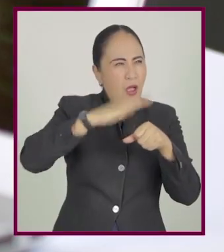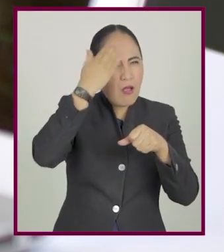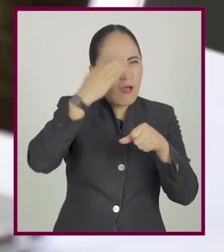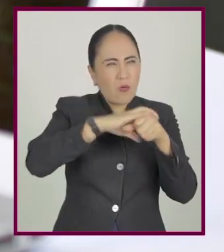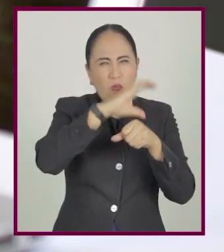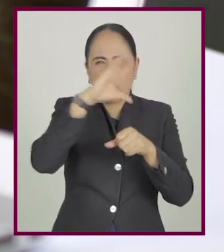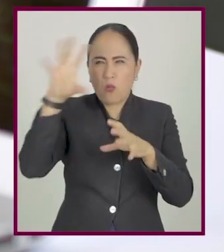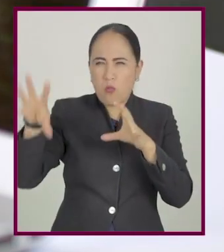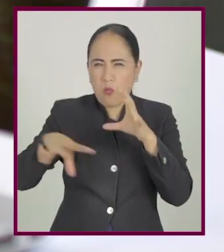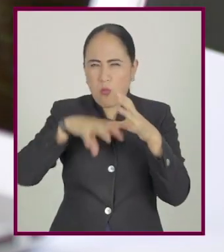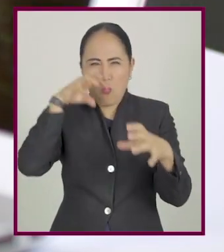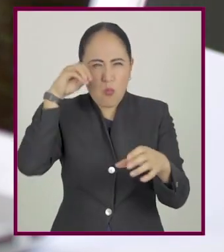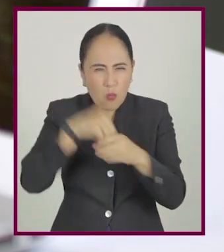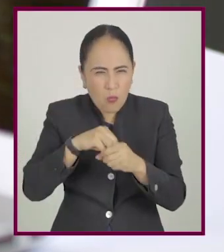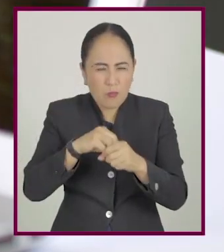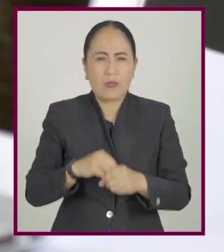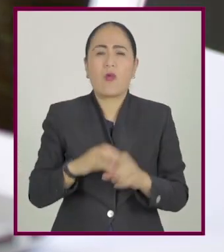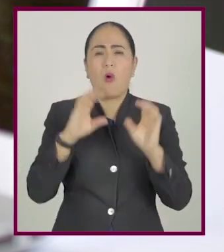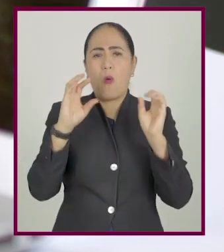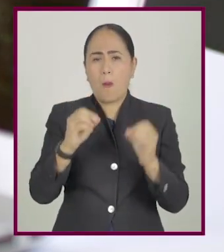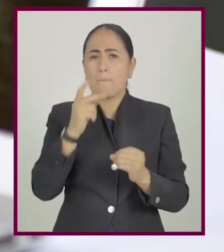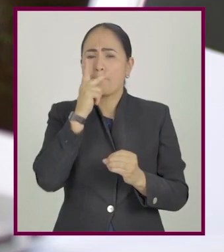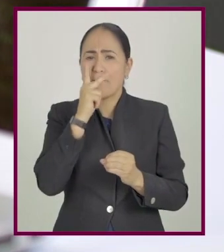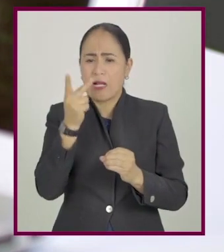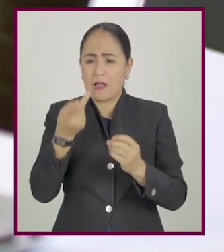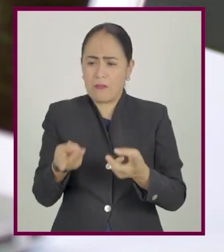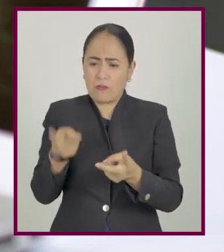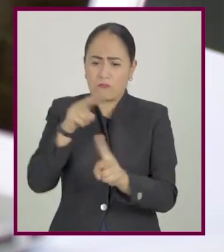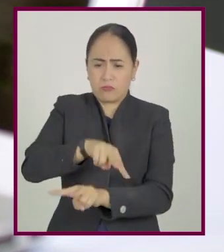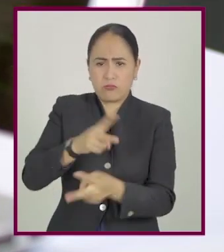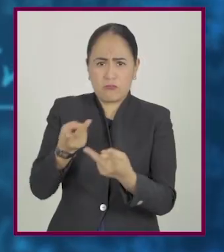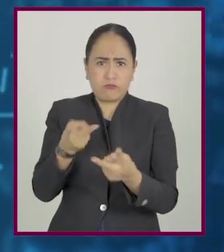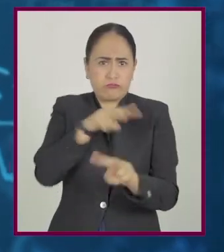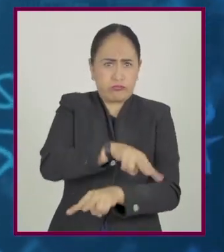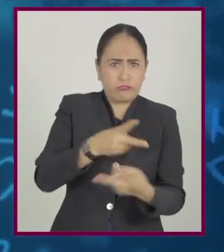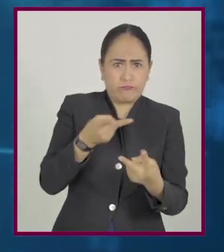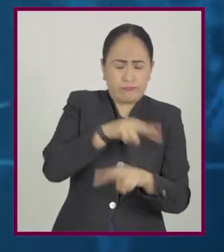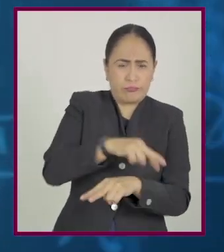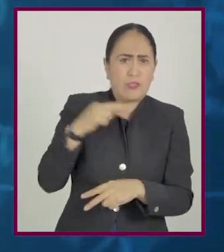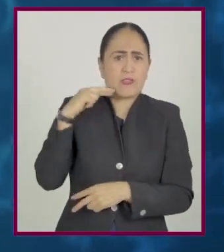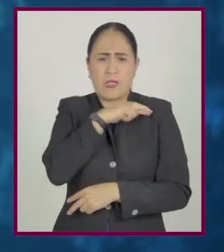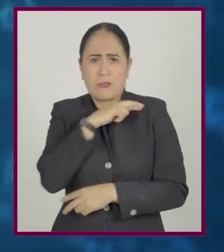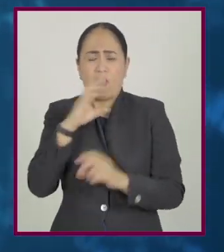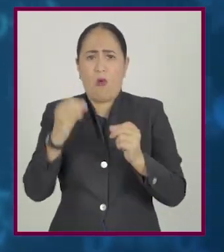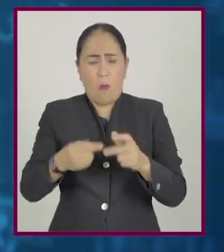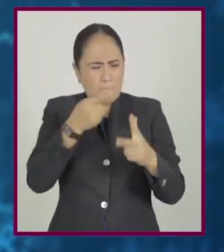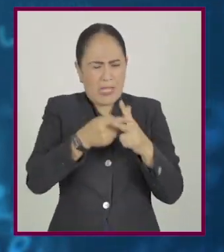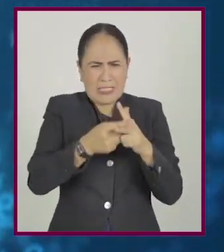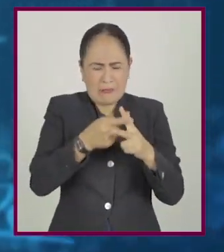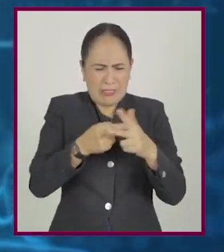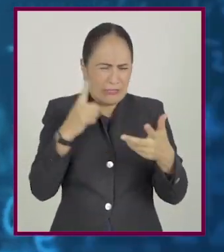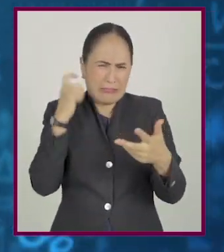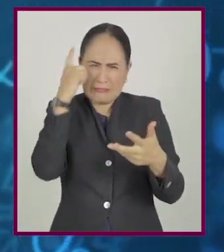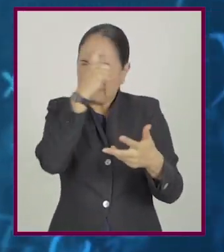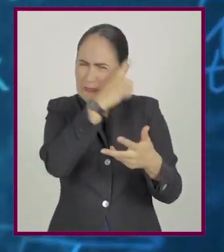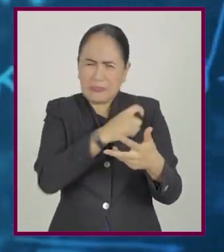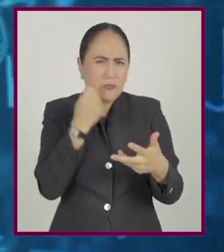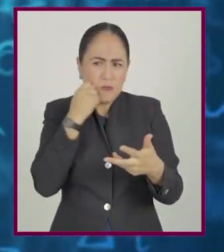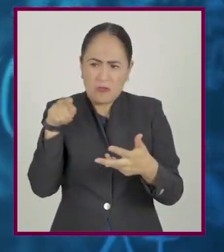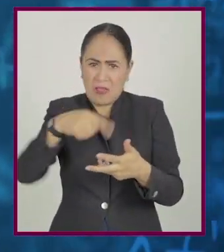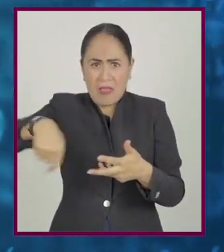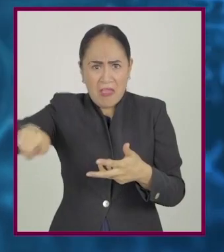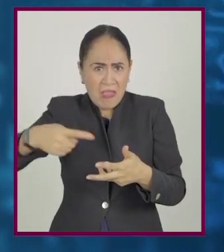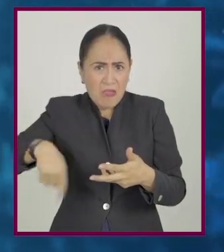hasta la posibilidad de escribir frases al revés rápidamente, o hacer cálculos matemáticos complejos de manera